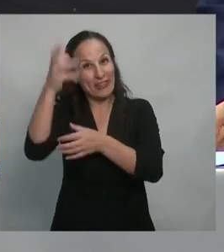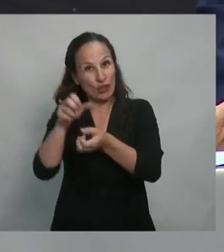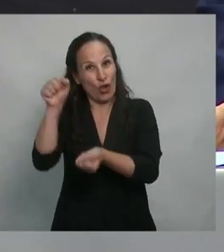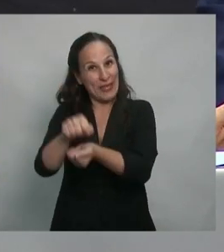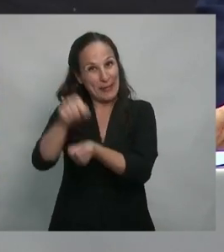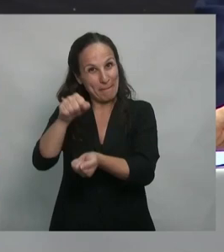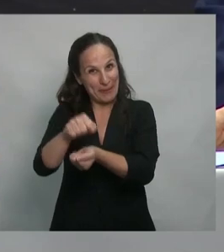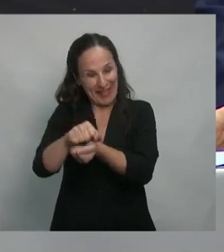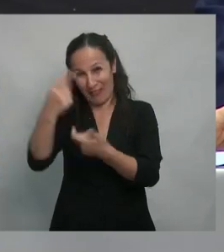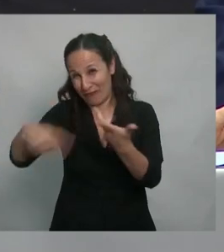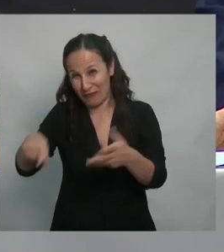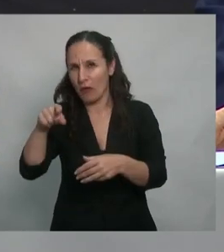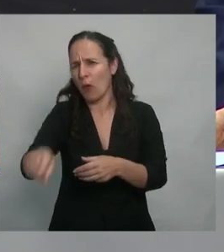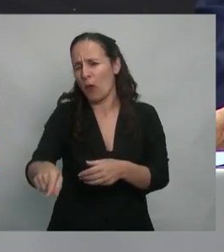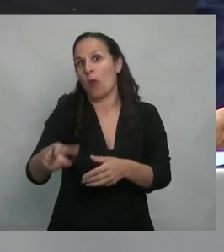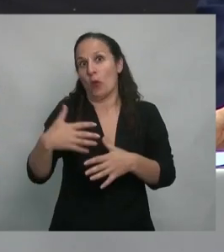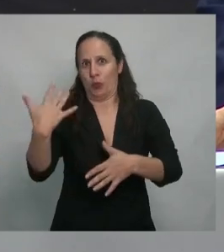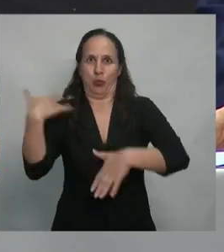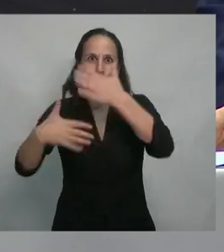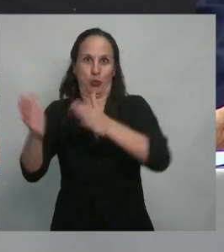historia los medios digitales